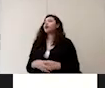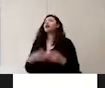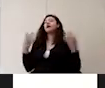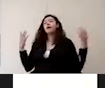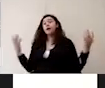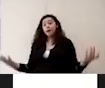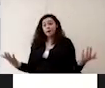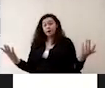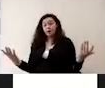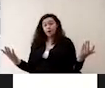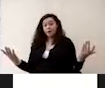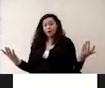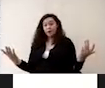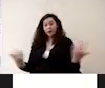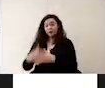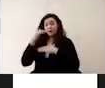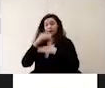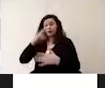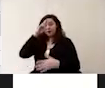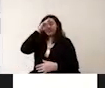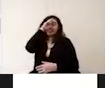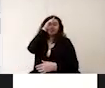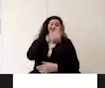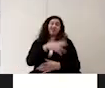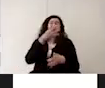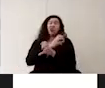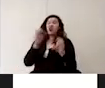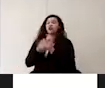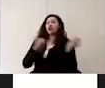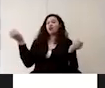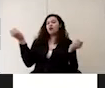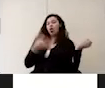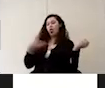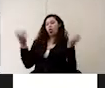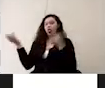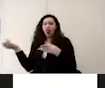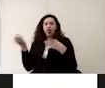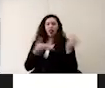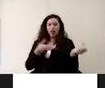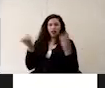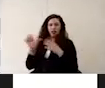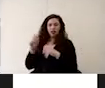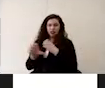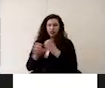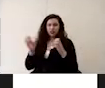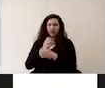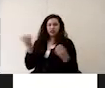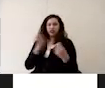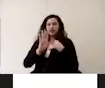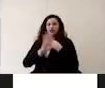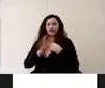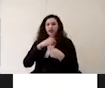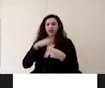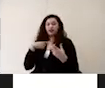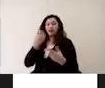limitar idealmente prohibir el intercambio de instrumentos herramientas u otros artículos cada